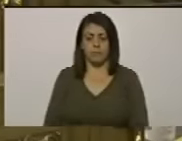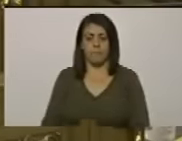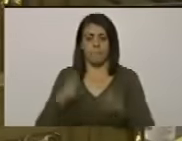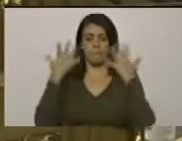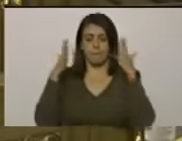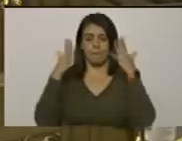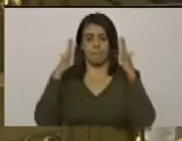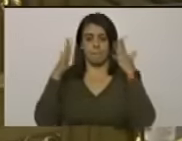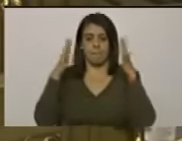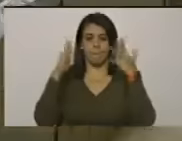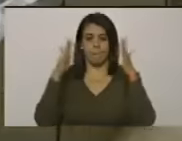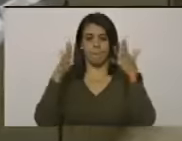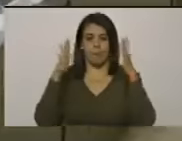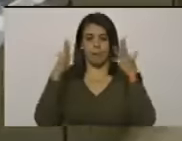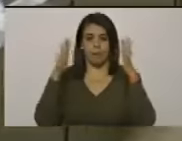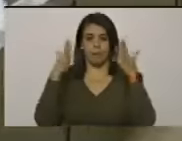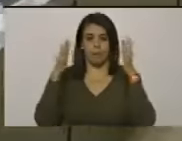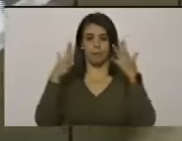aplausos